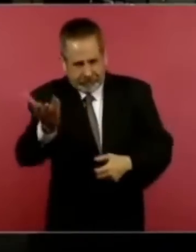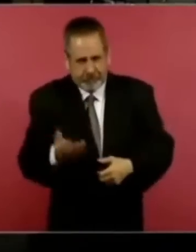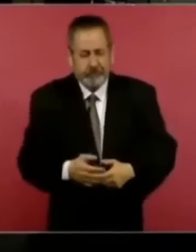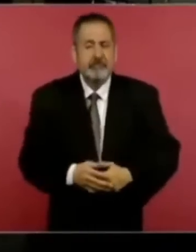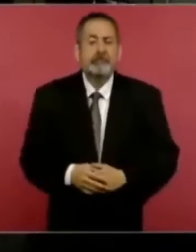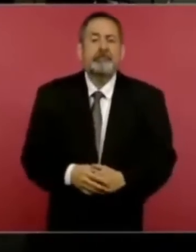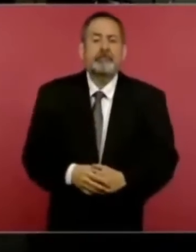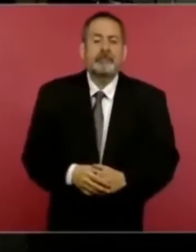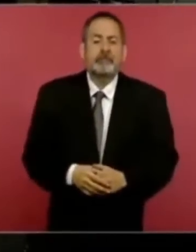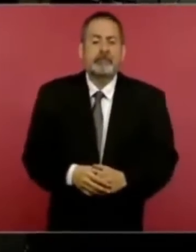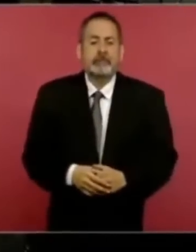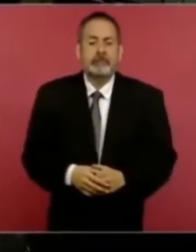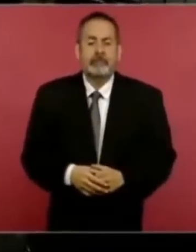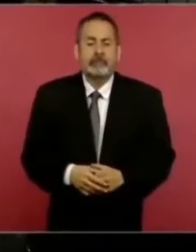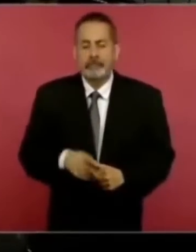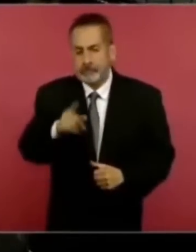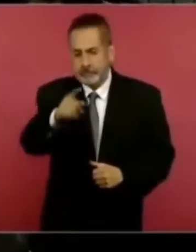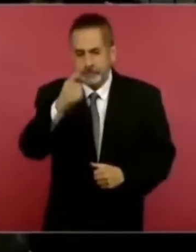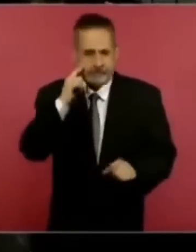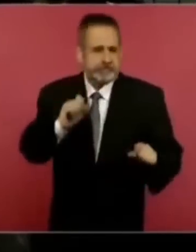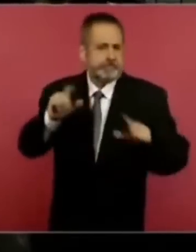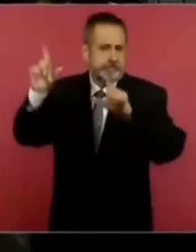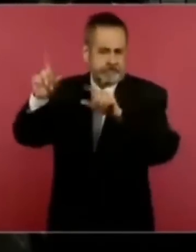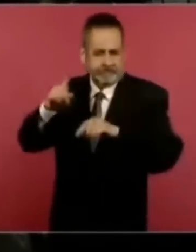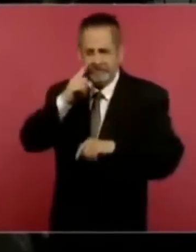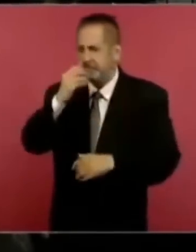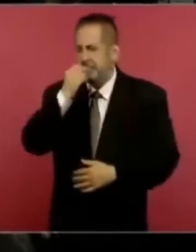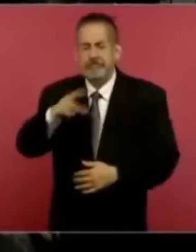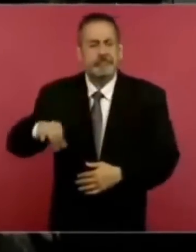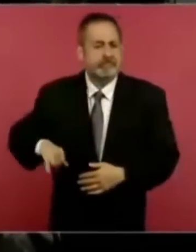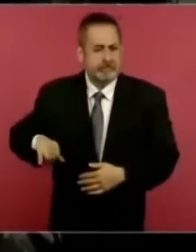A ver, las reformas. Es que es interesantísimo esto.